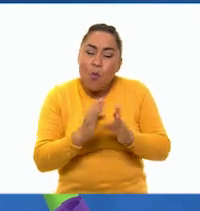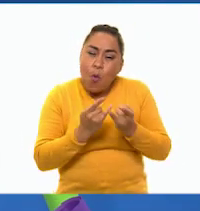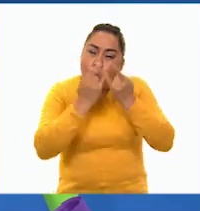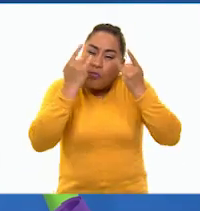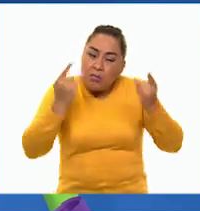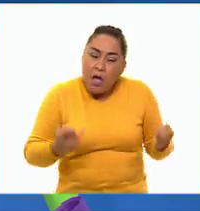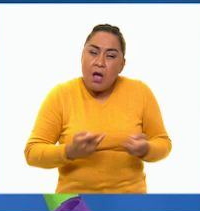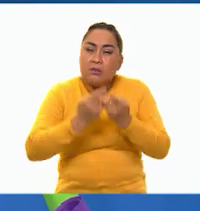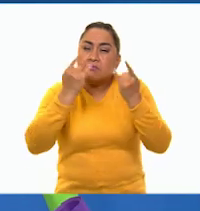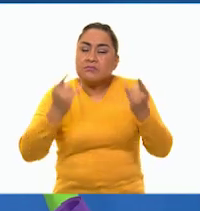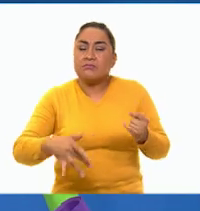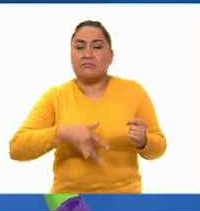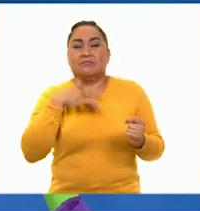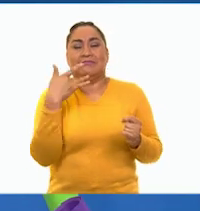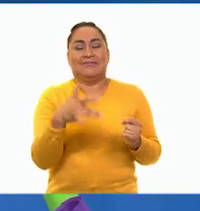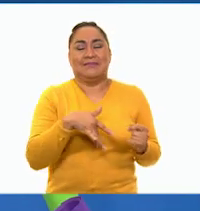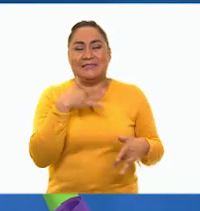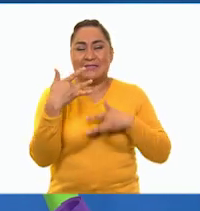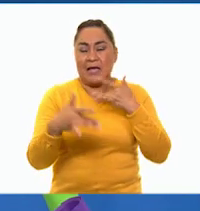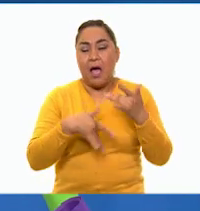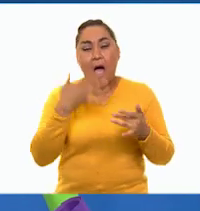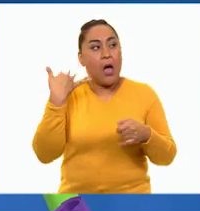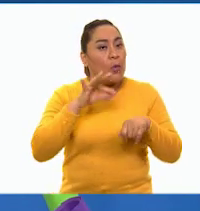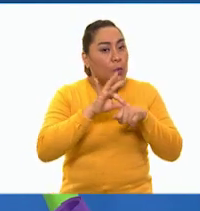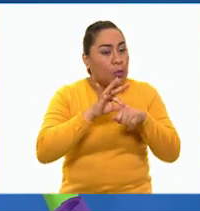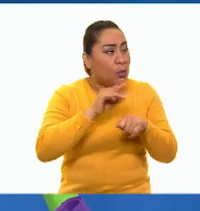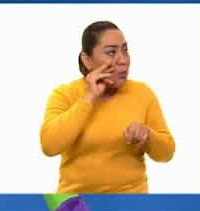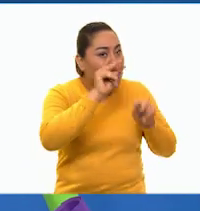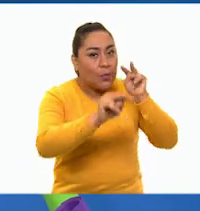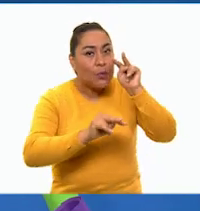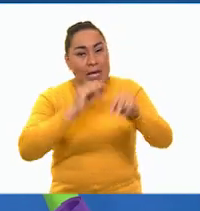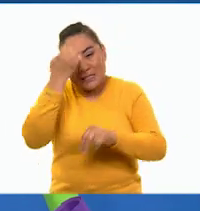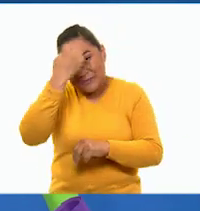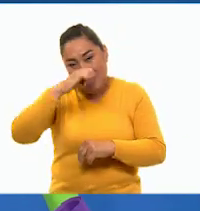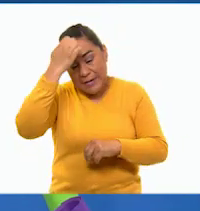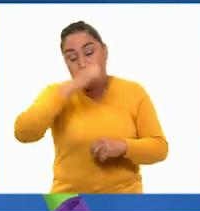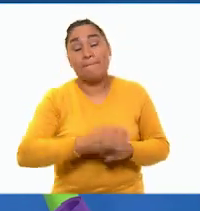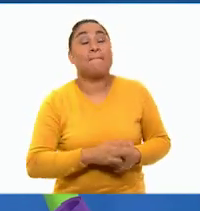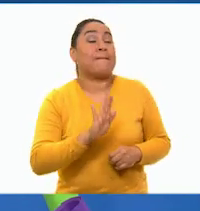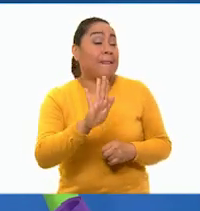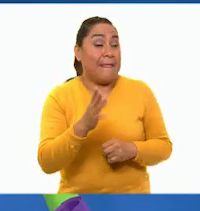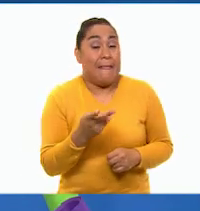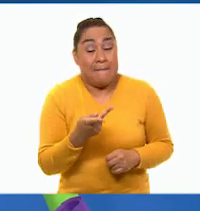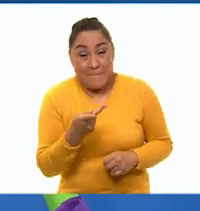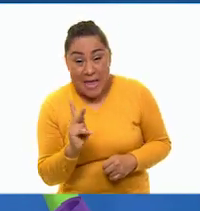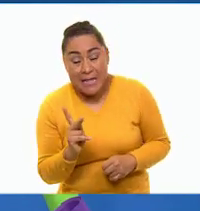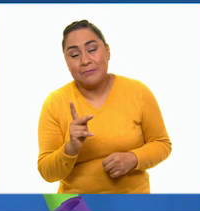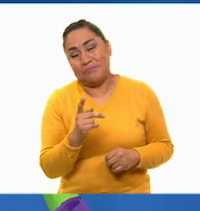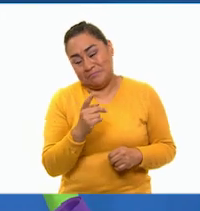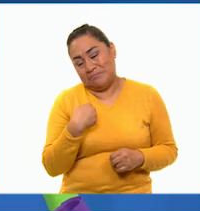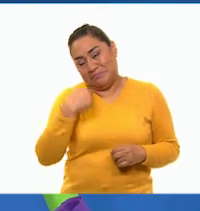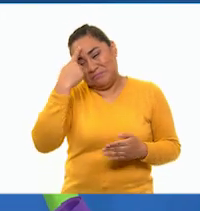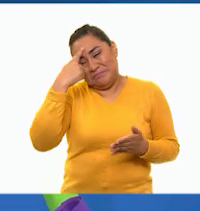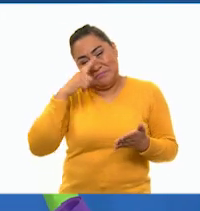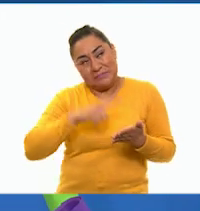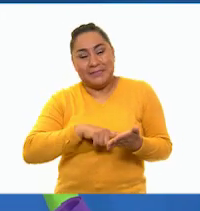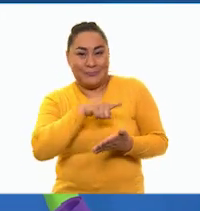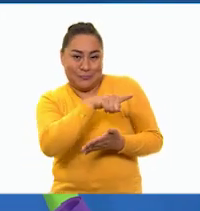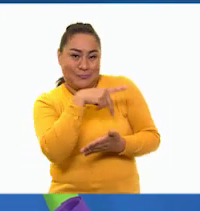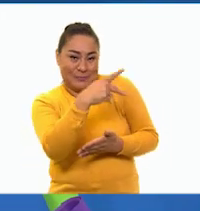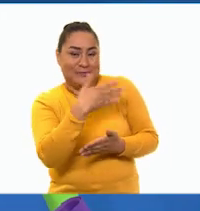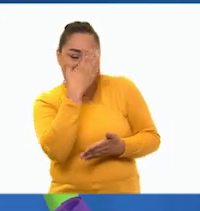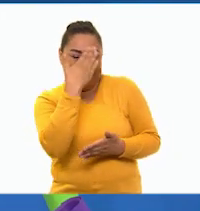reflejara los sentimientos que tuvo al vivir las distintas situaciones. Sin embargo, creo que estas son cualidades de la cuenta